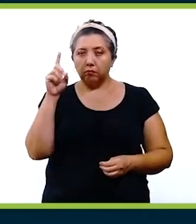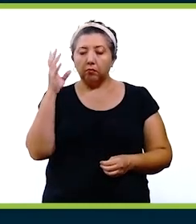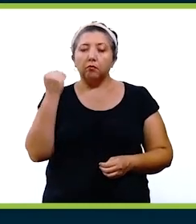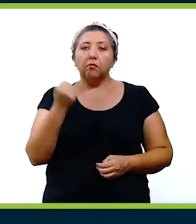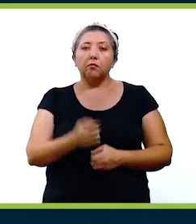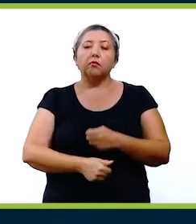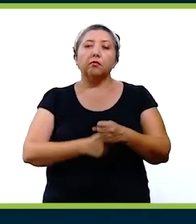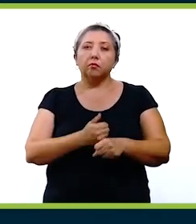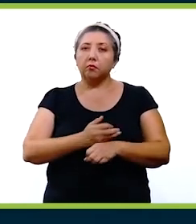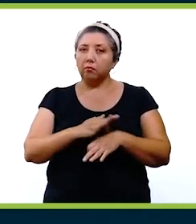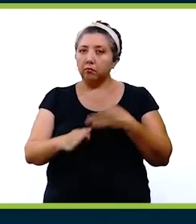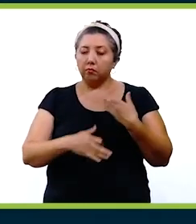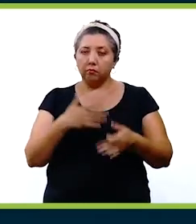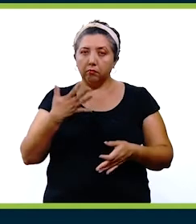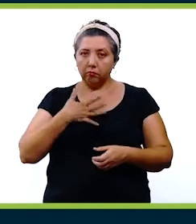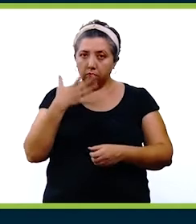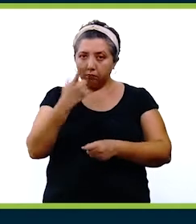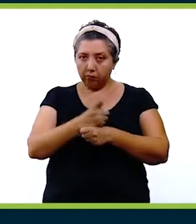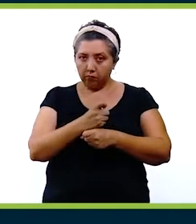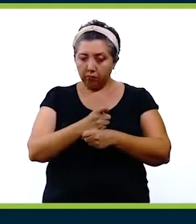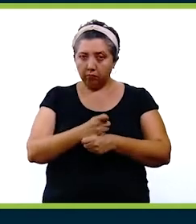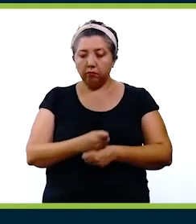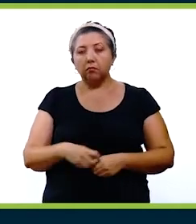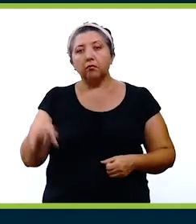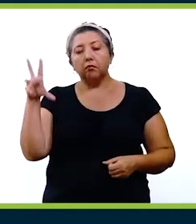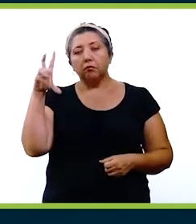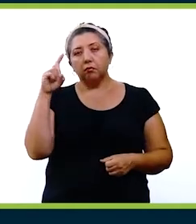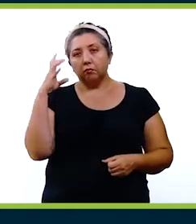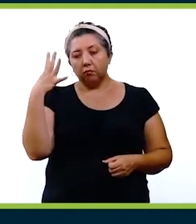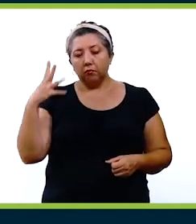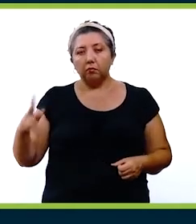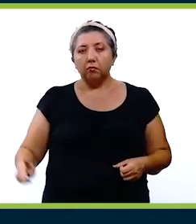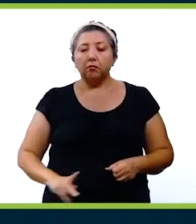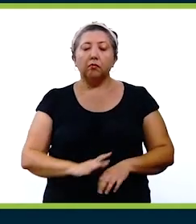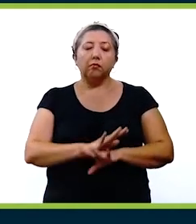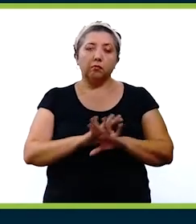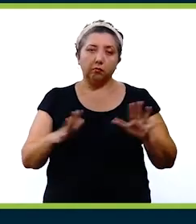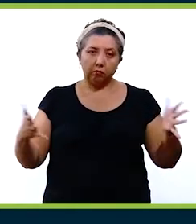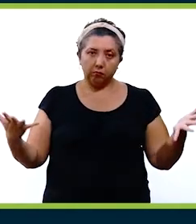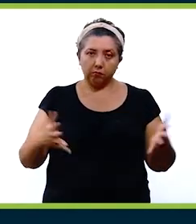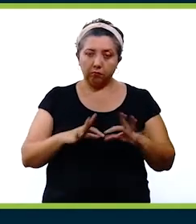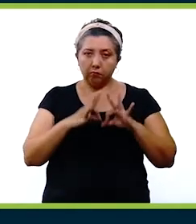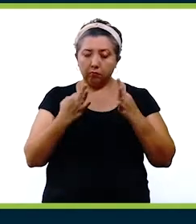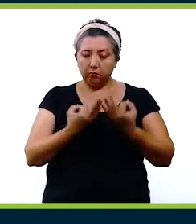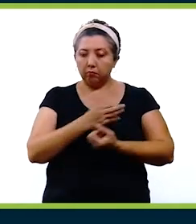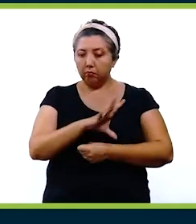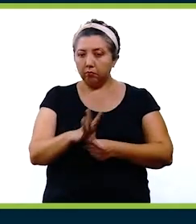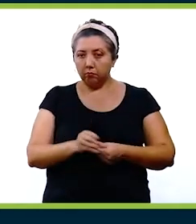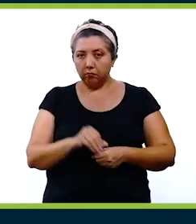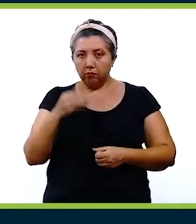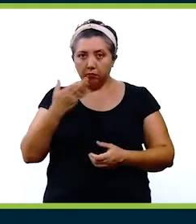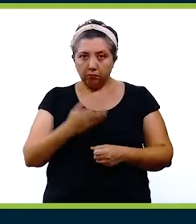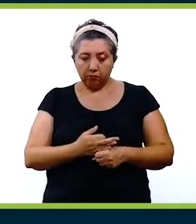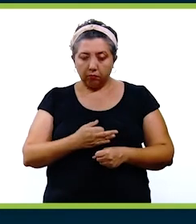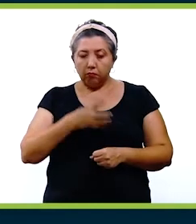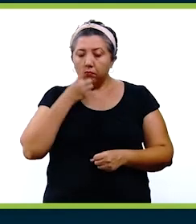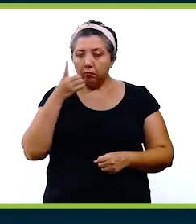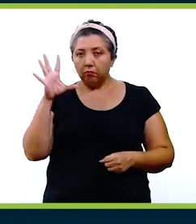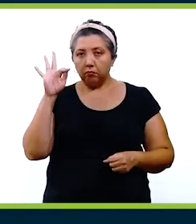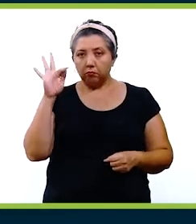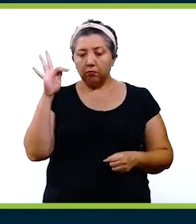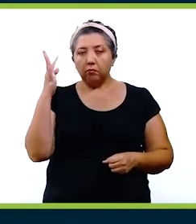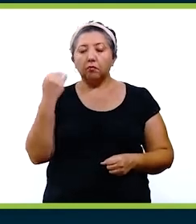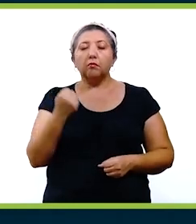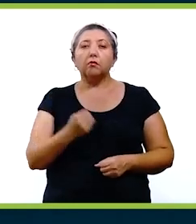años ya todos tienen la primera dosis y 34 municipios ya se aplicó el esquema completo y ahorita que comentaba lo de 40 a